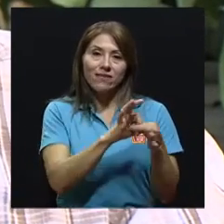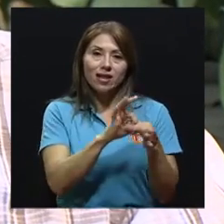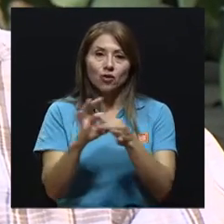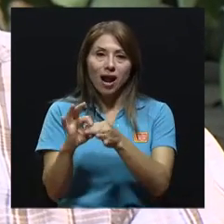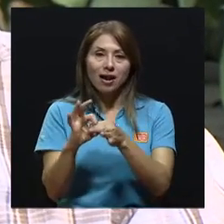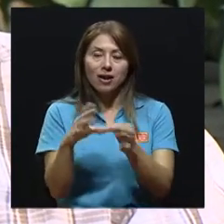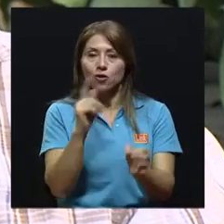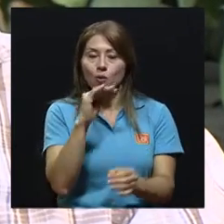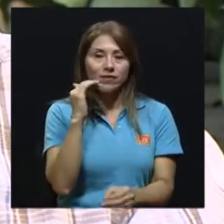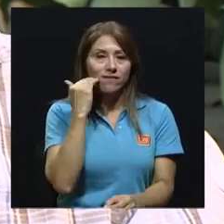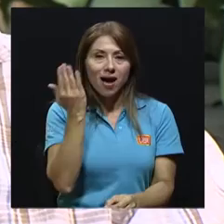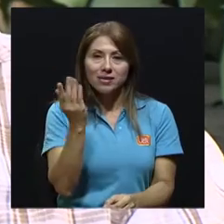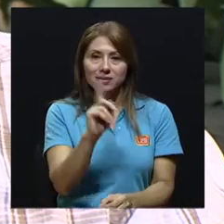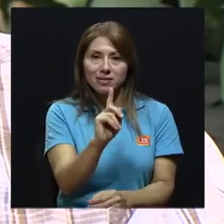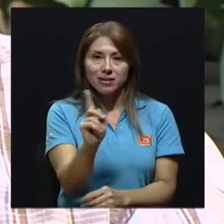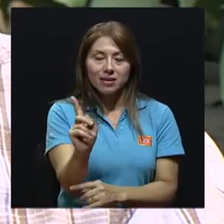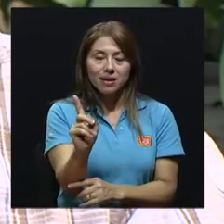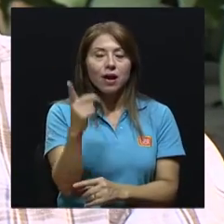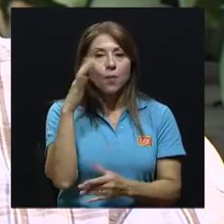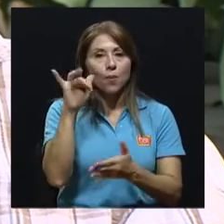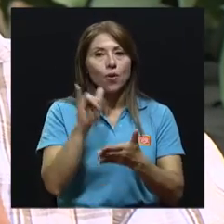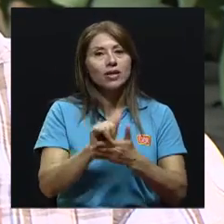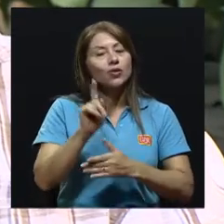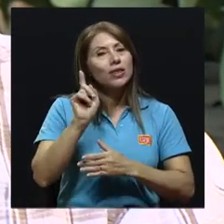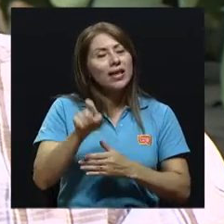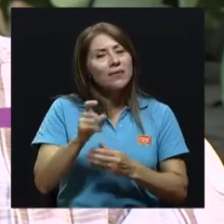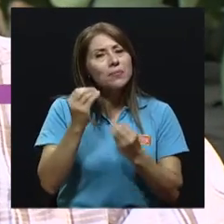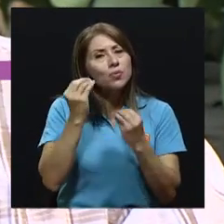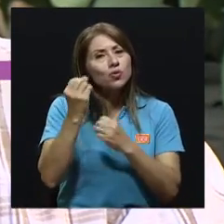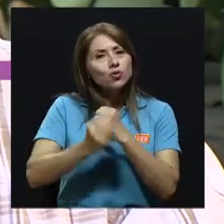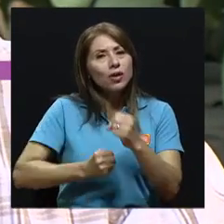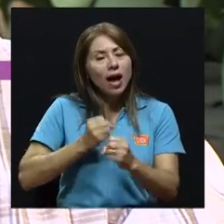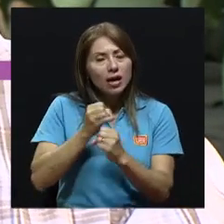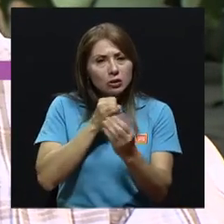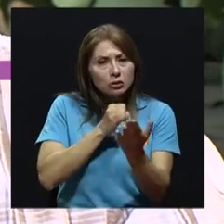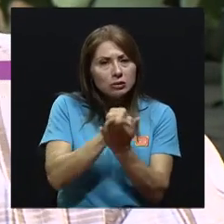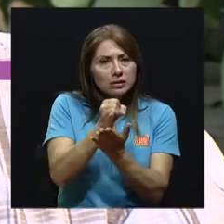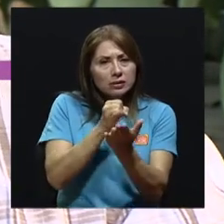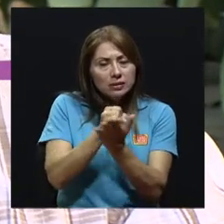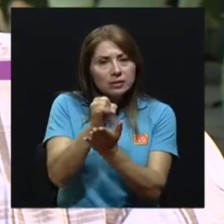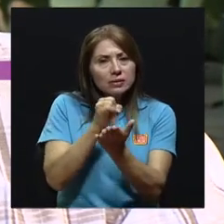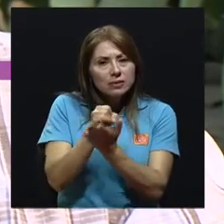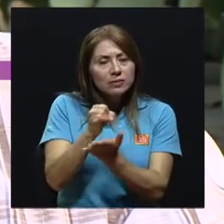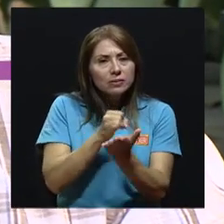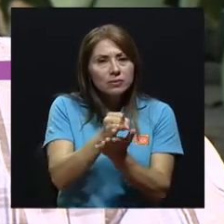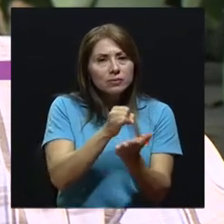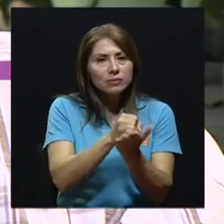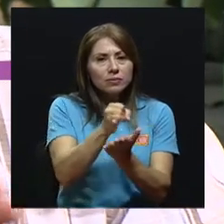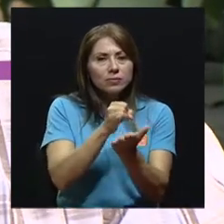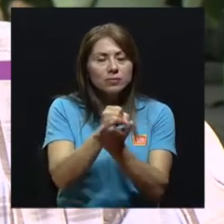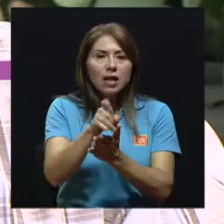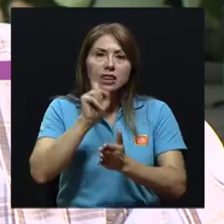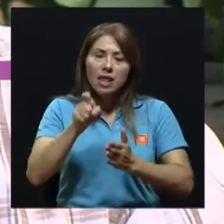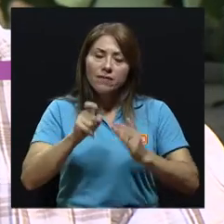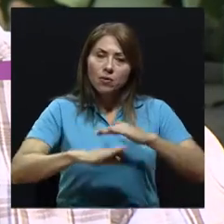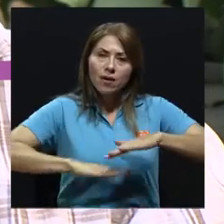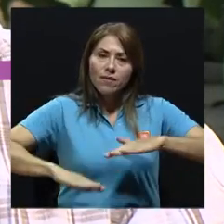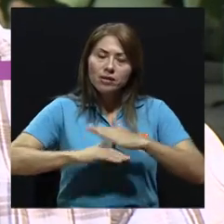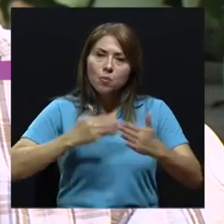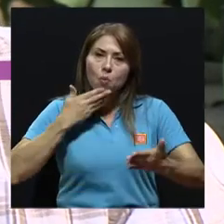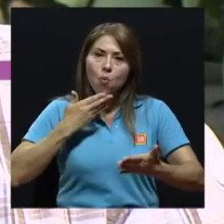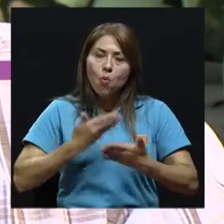fácil. Por eso hay que tener, primero que nada, muchos años de estudio. O hay que tener una línea base muy buena de cómo van esos